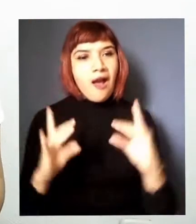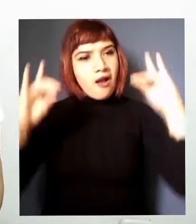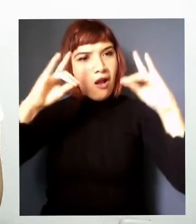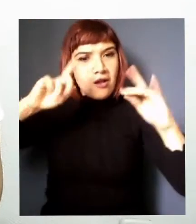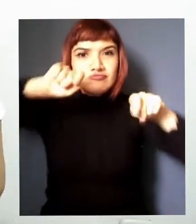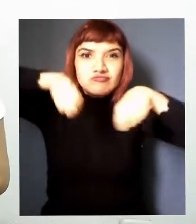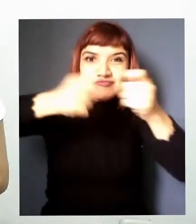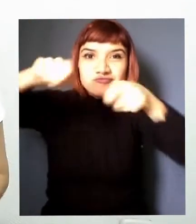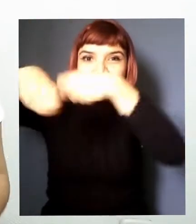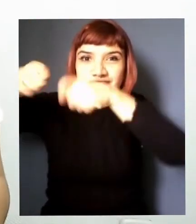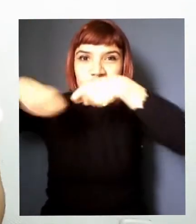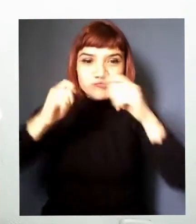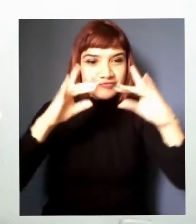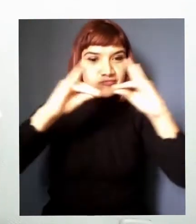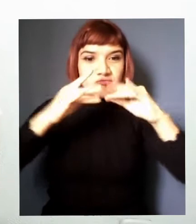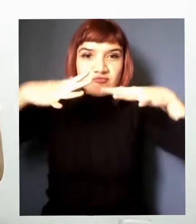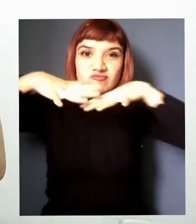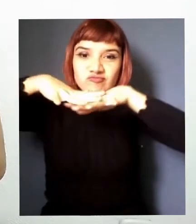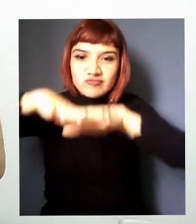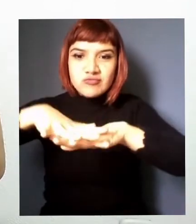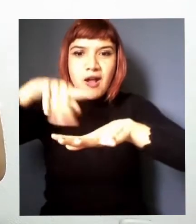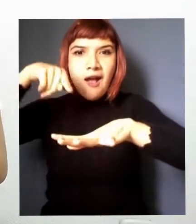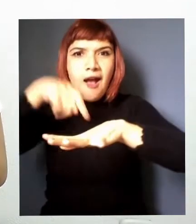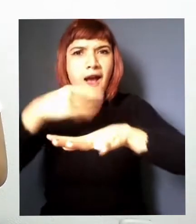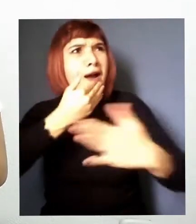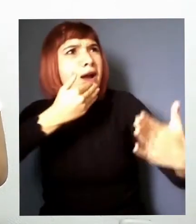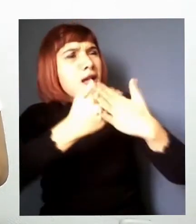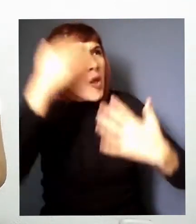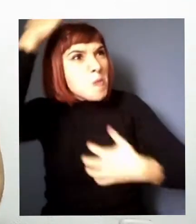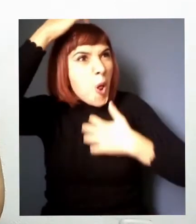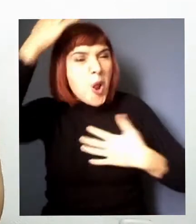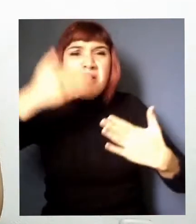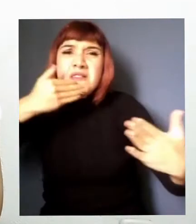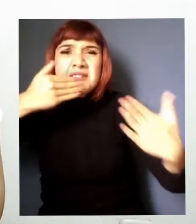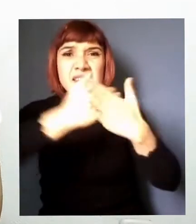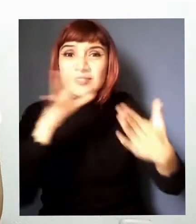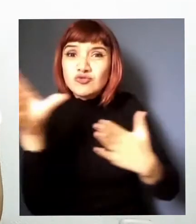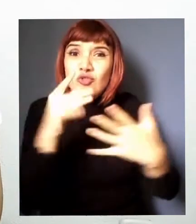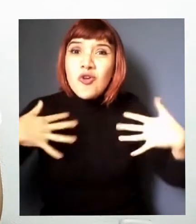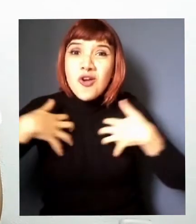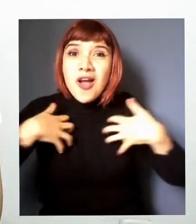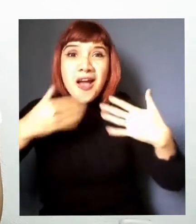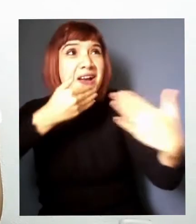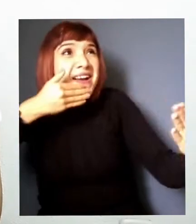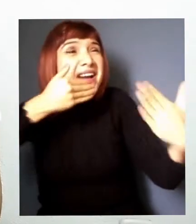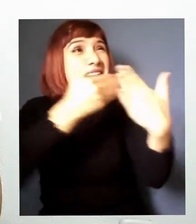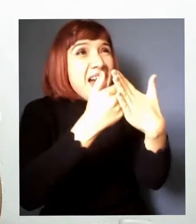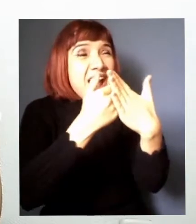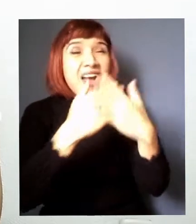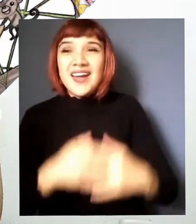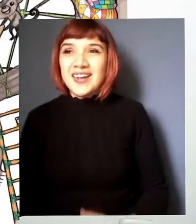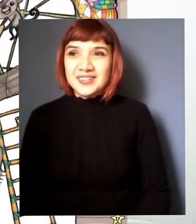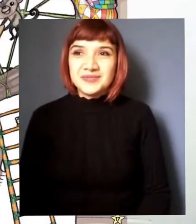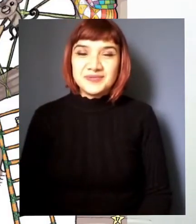nuestra red gracias terrillizas por tanto amor dijeron todos al unísono